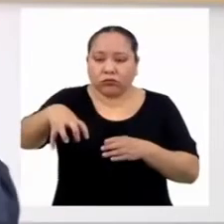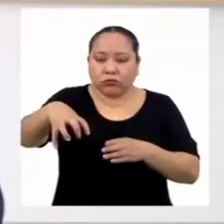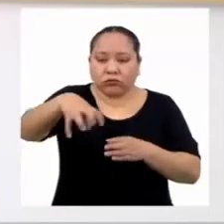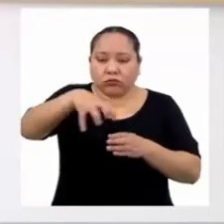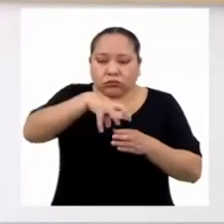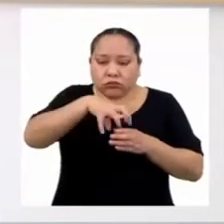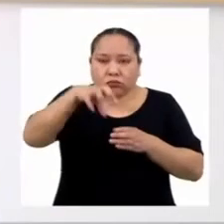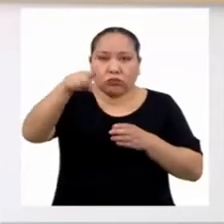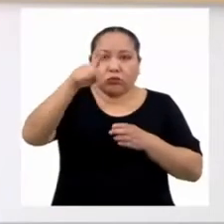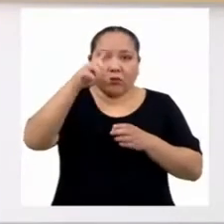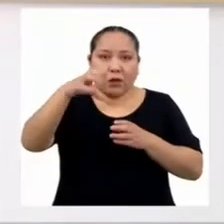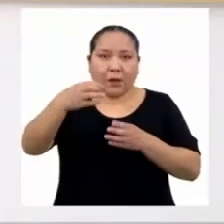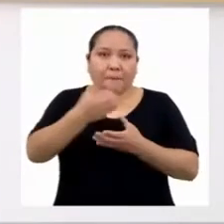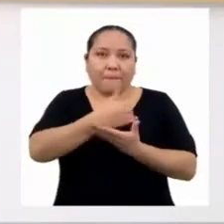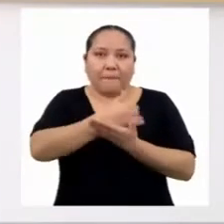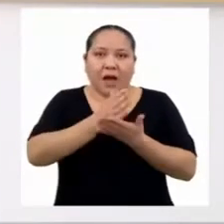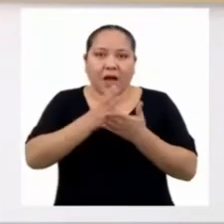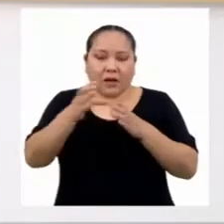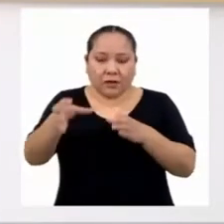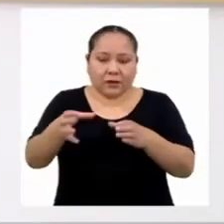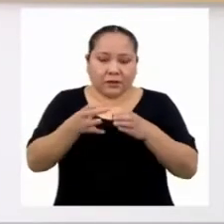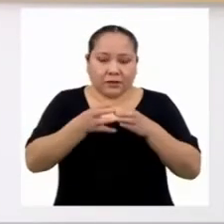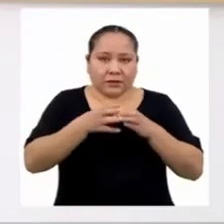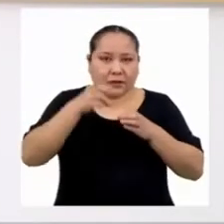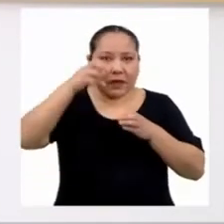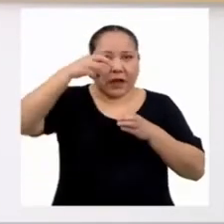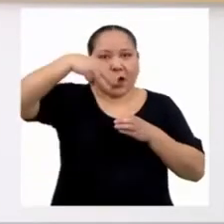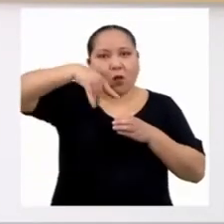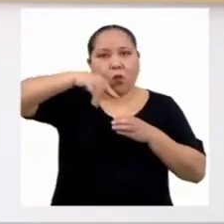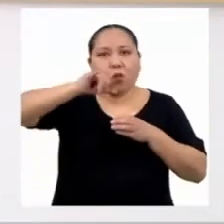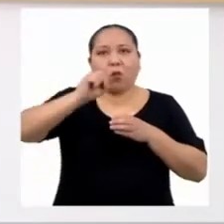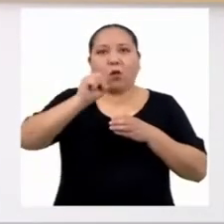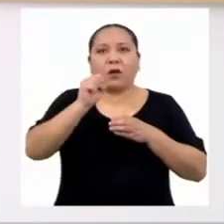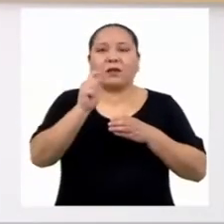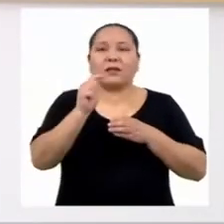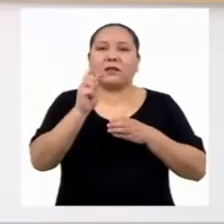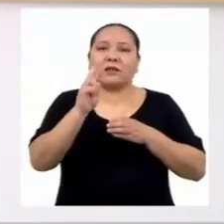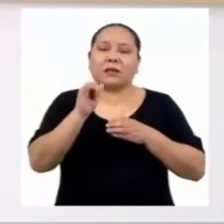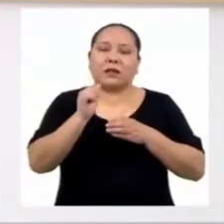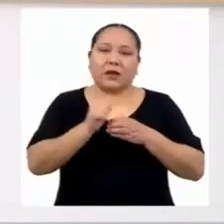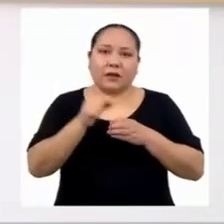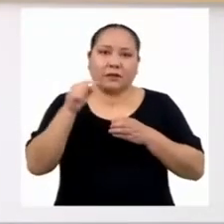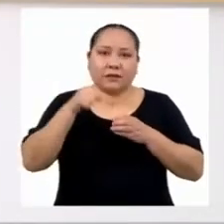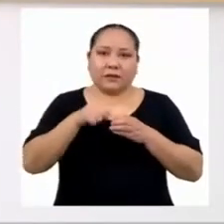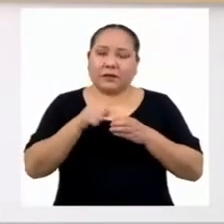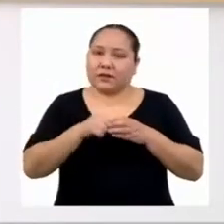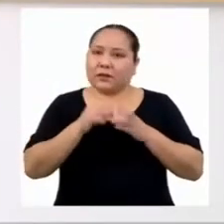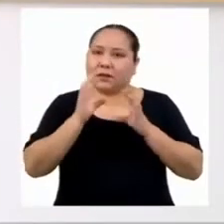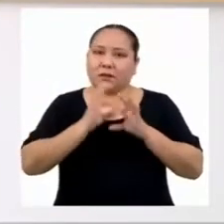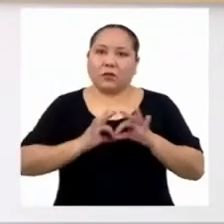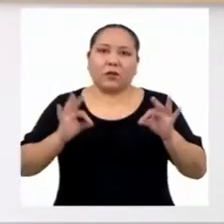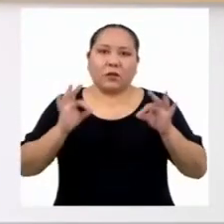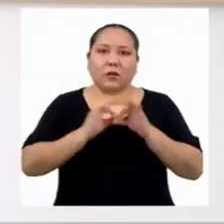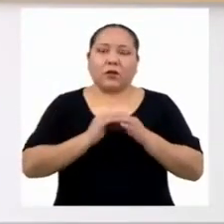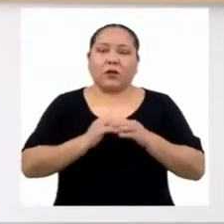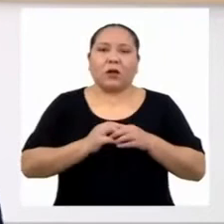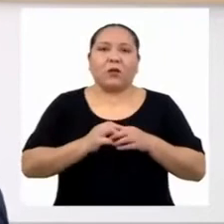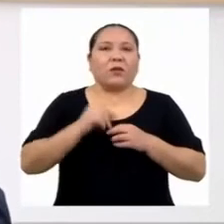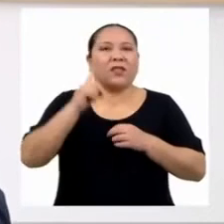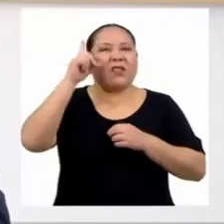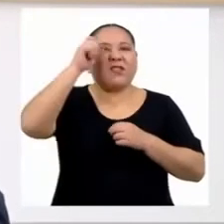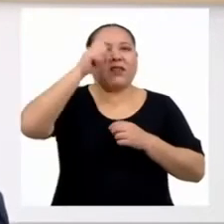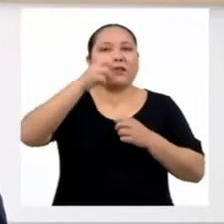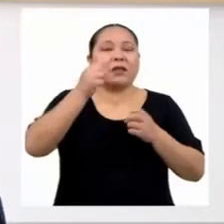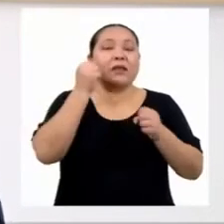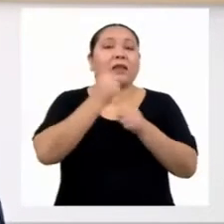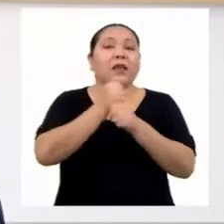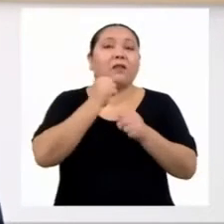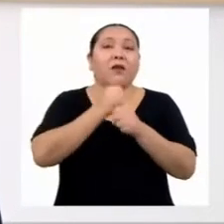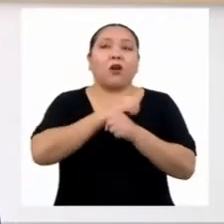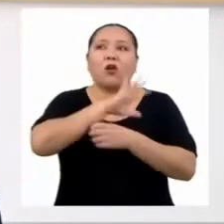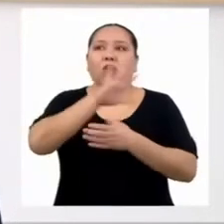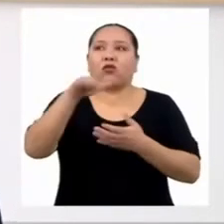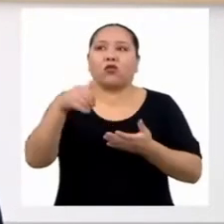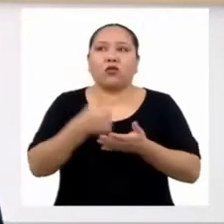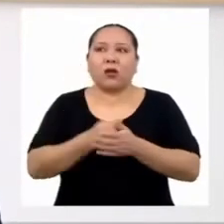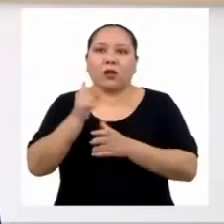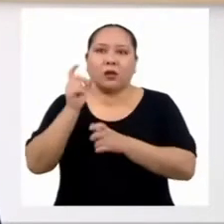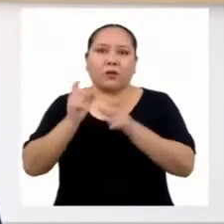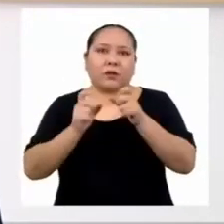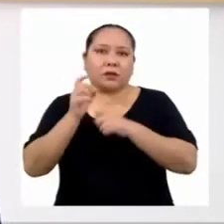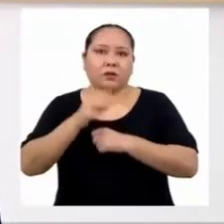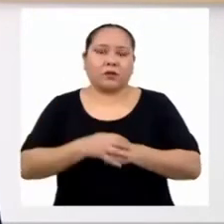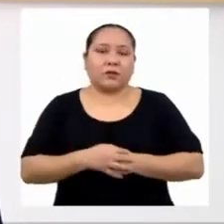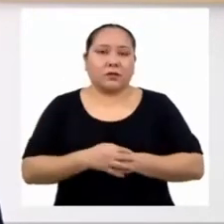sabes toda, Yanira. La muestra es necesaria justamente porque sería muy complicado trabajar con toda la población. Por eso,